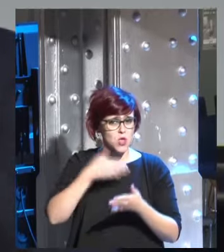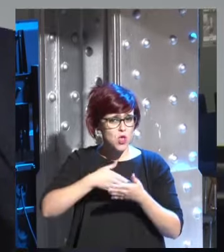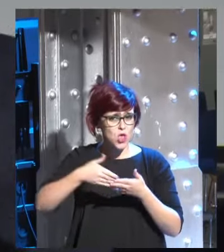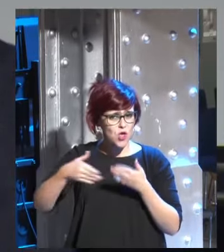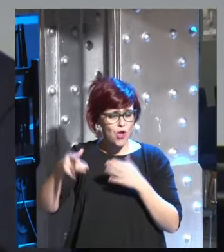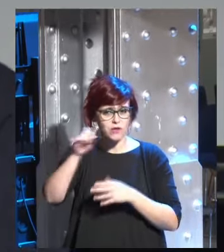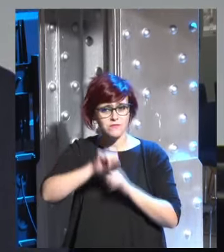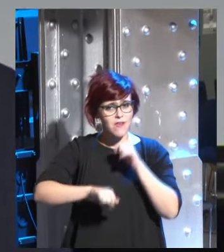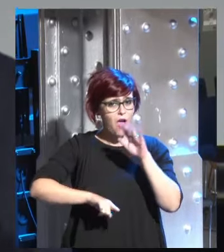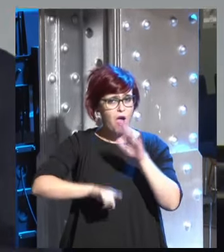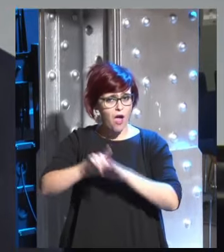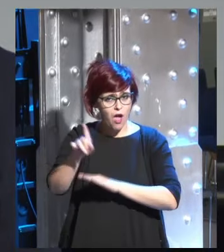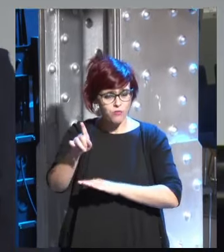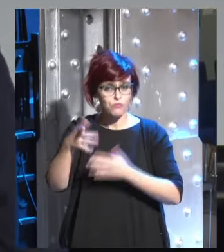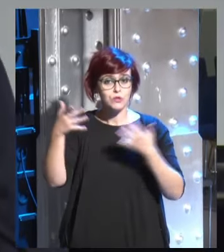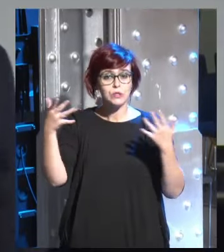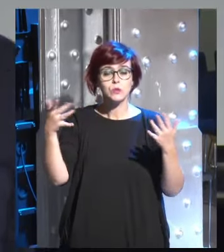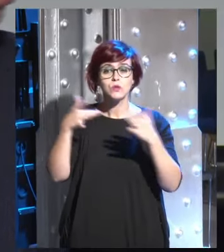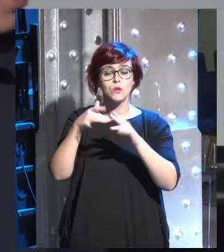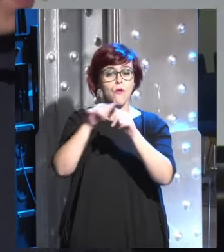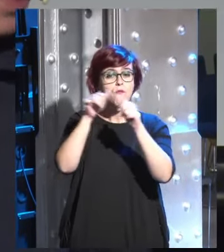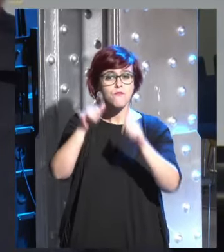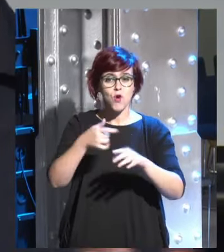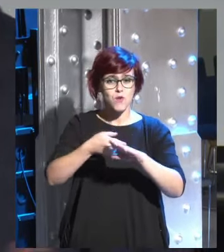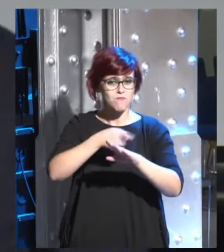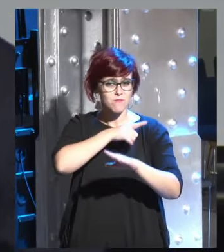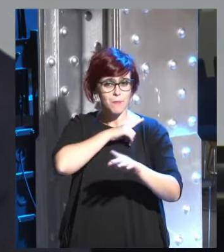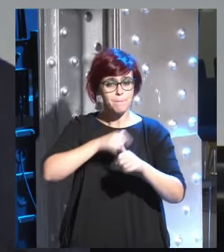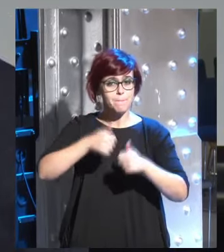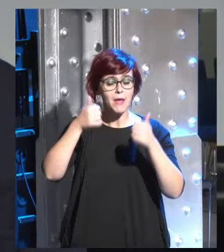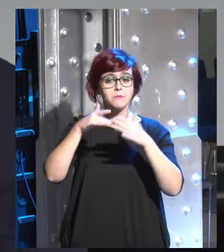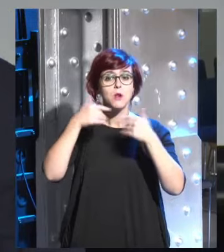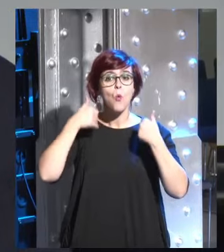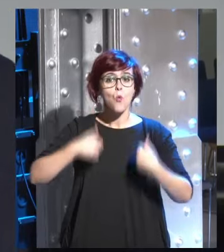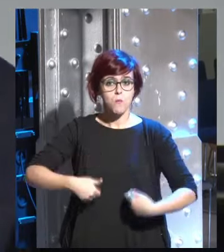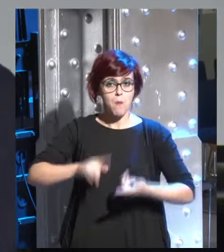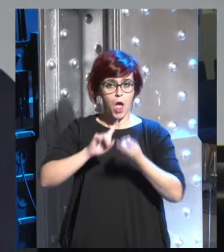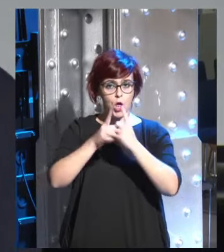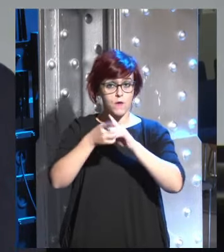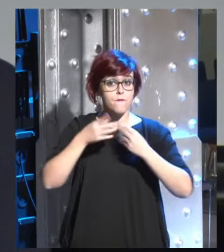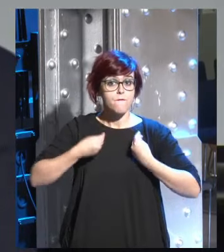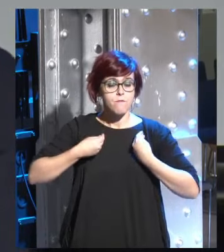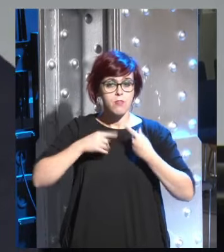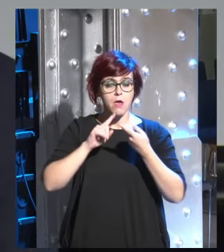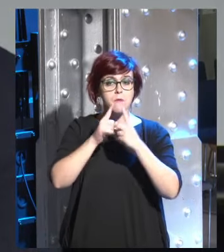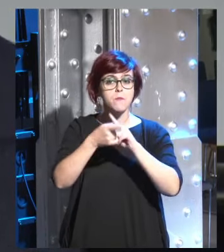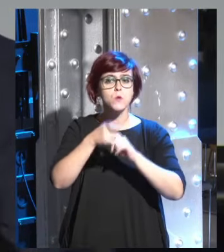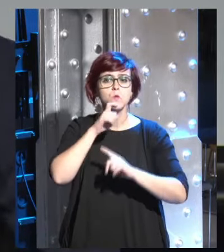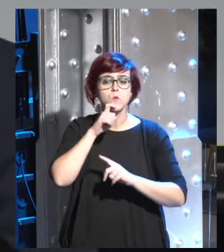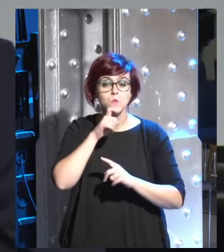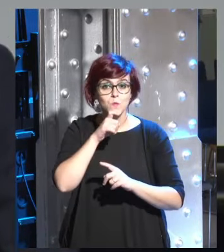evolución así que la forma más radical de cambiar a los humanos y de cambiar la vida es